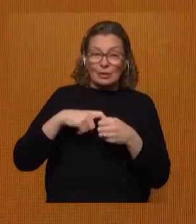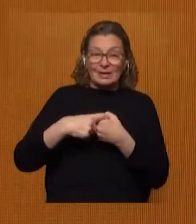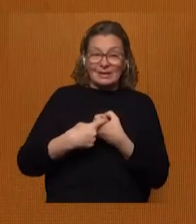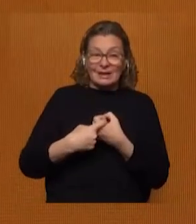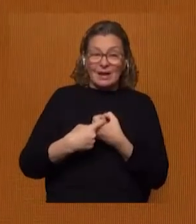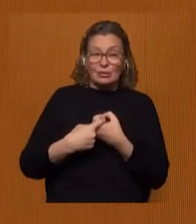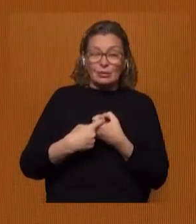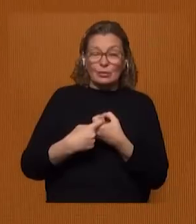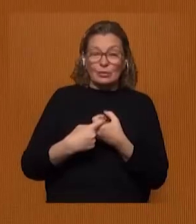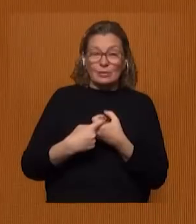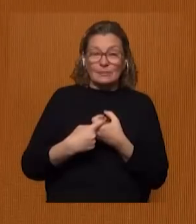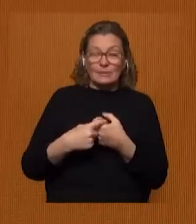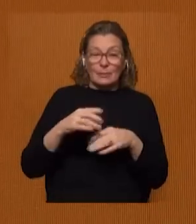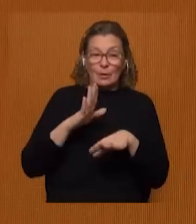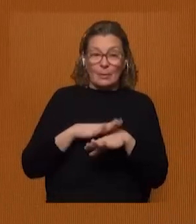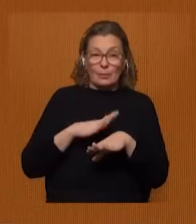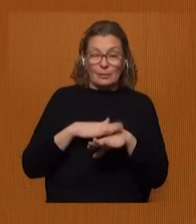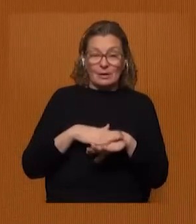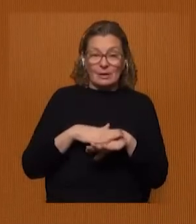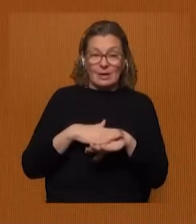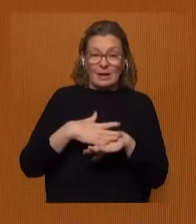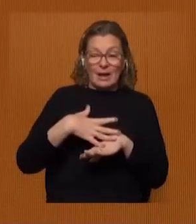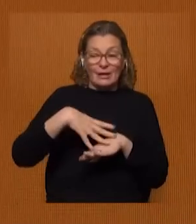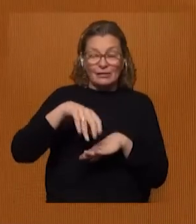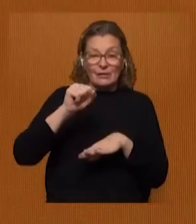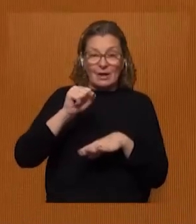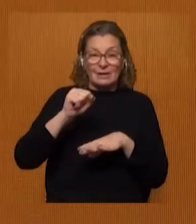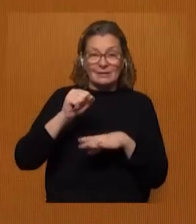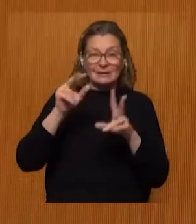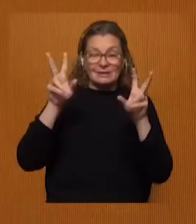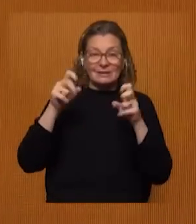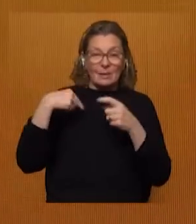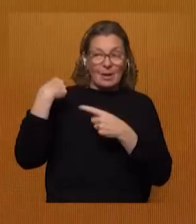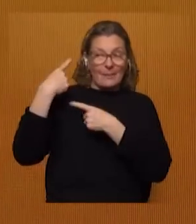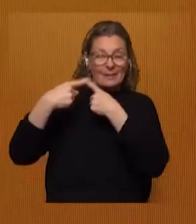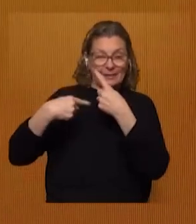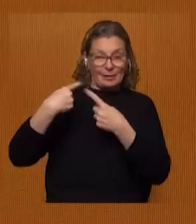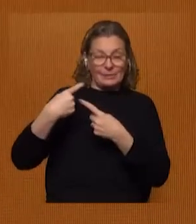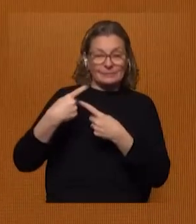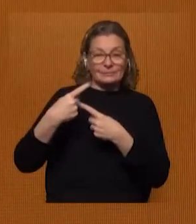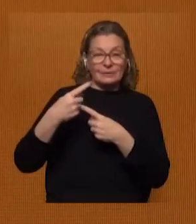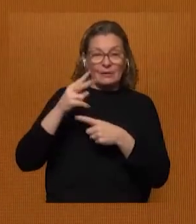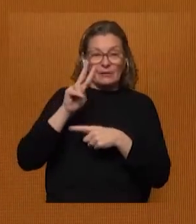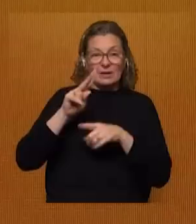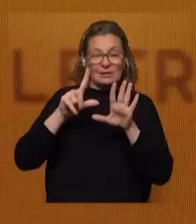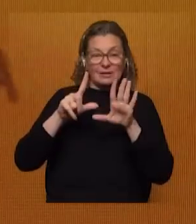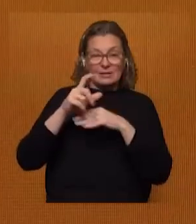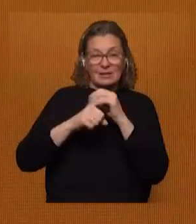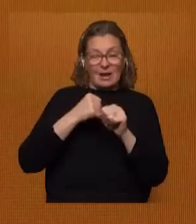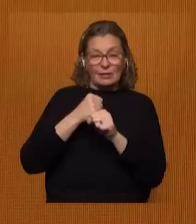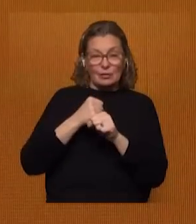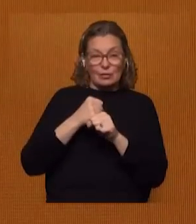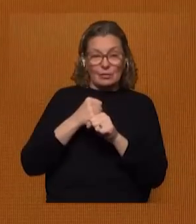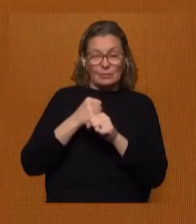tenemos la responsabilidad de llevar adelante cuestiones que vienen del pasado a 27 años de la